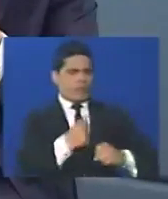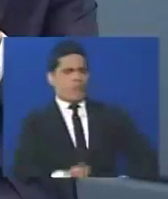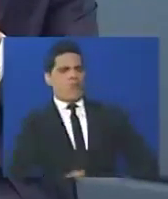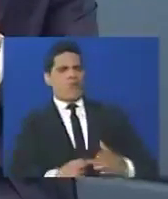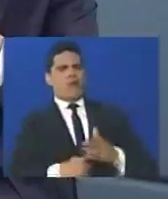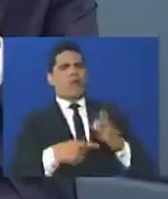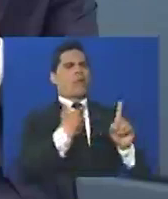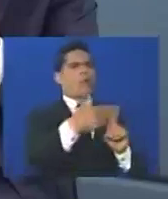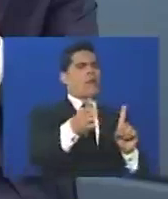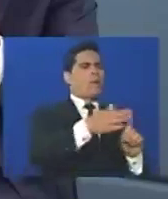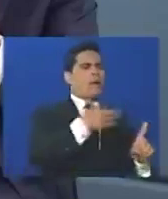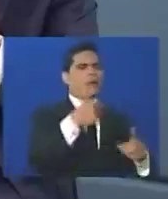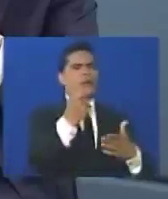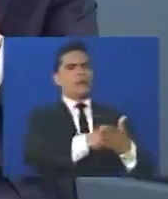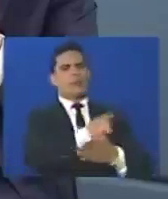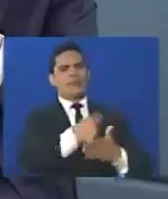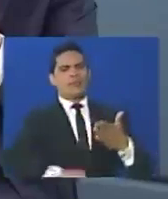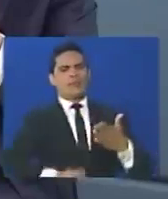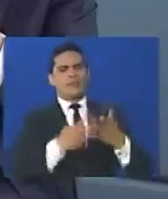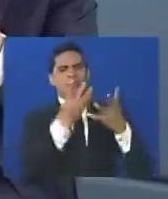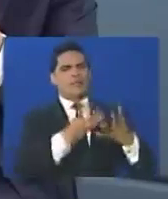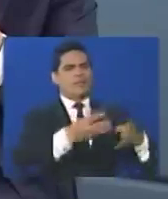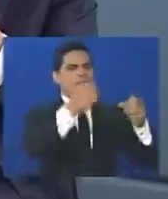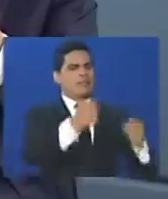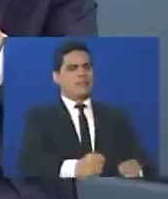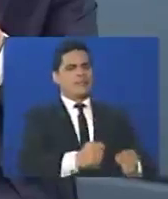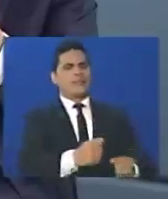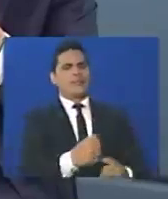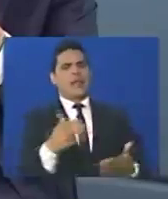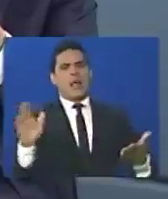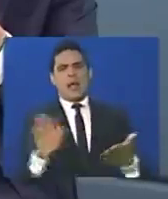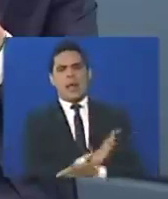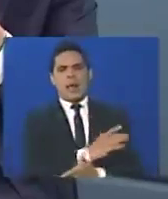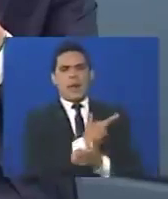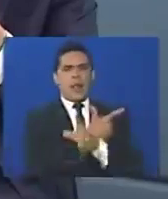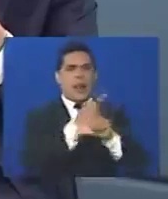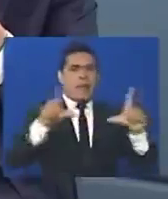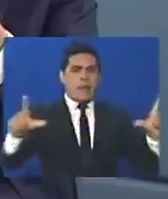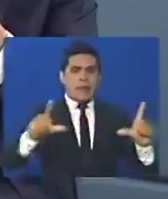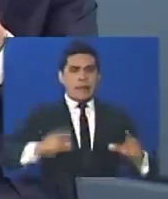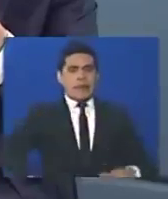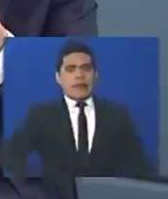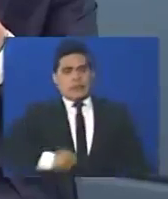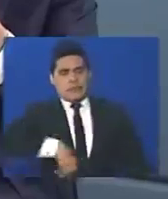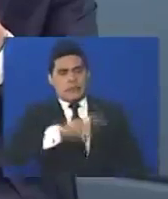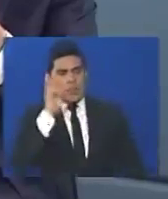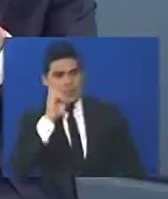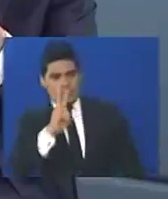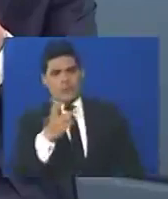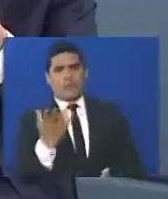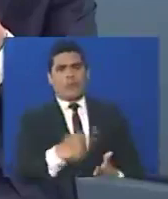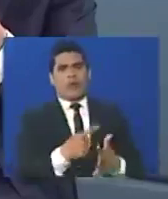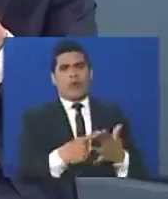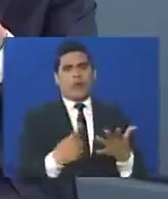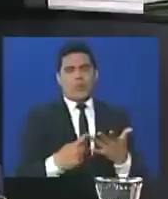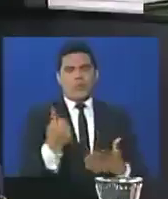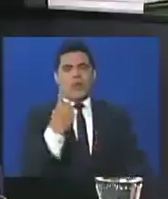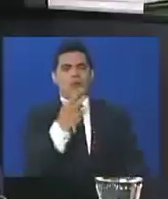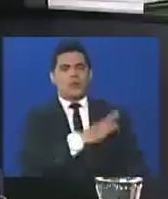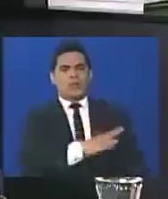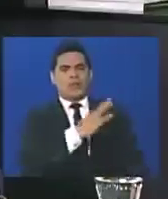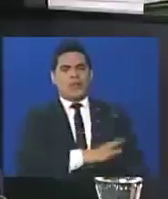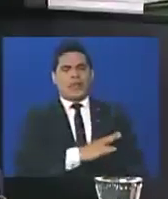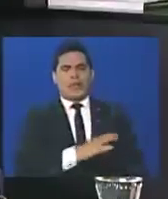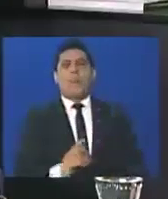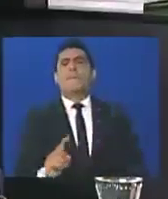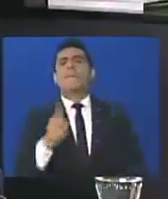físicamente, priva a la gente de libertad, puede incluso sentar precedentes inadmisibles para una sociedad. Entonces,